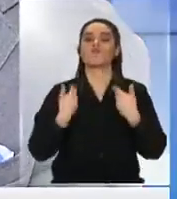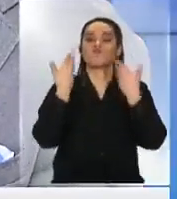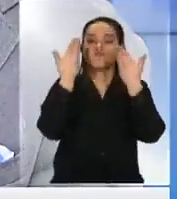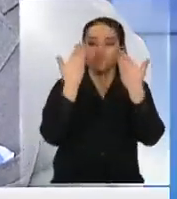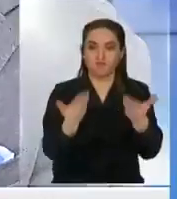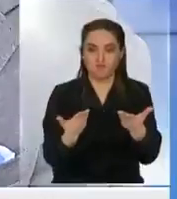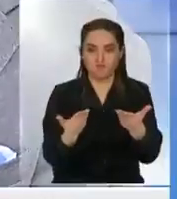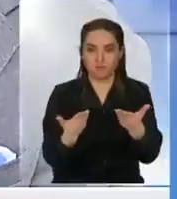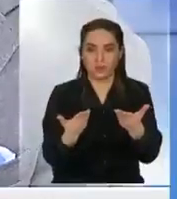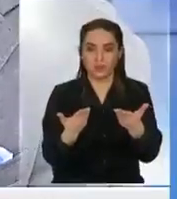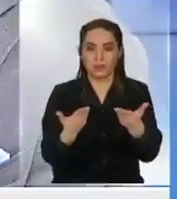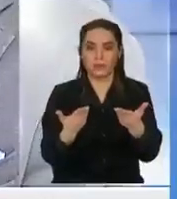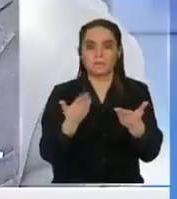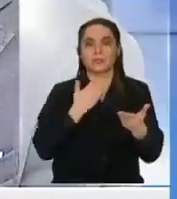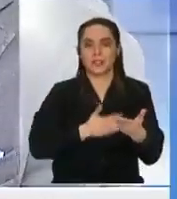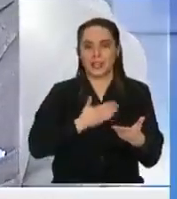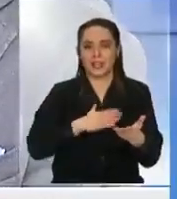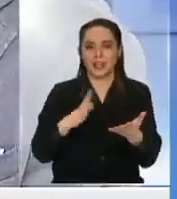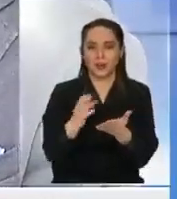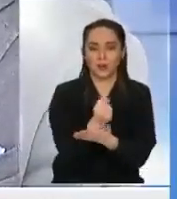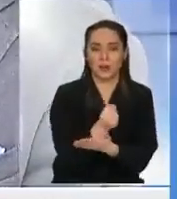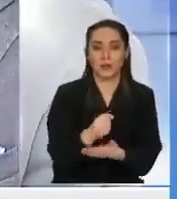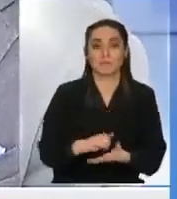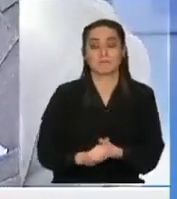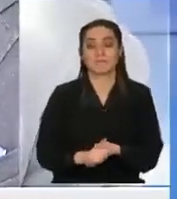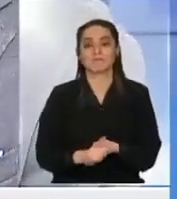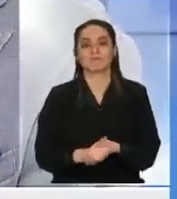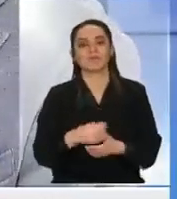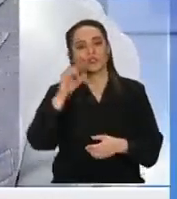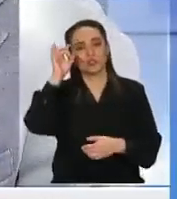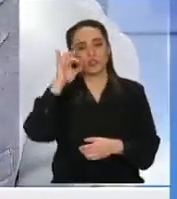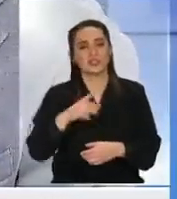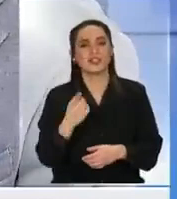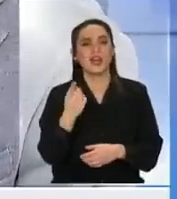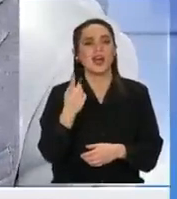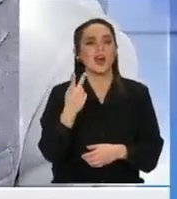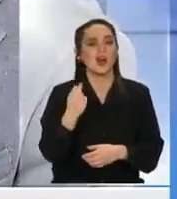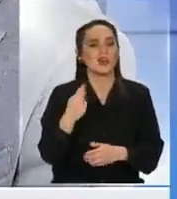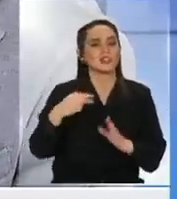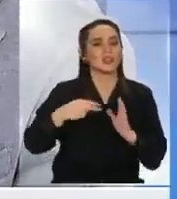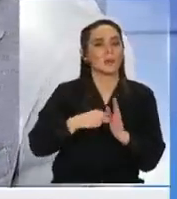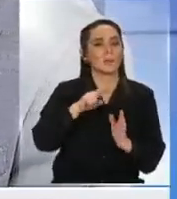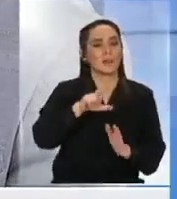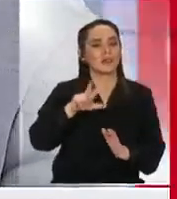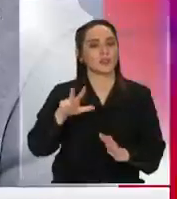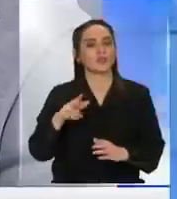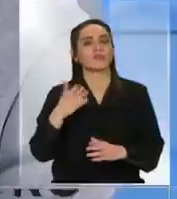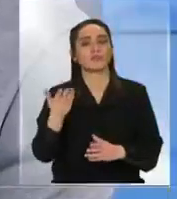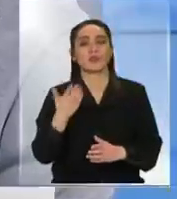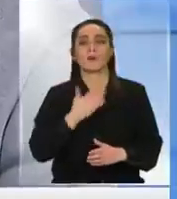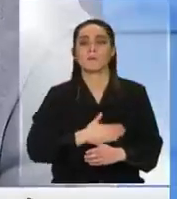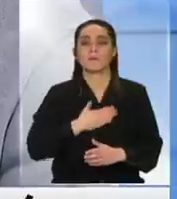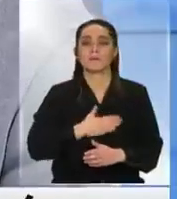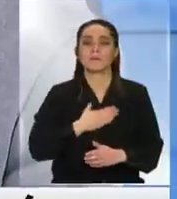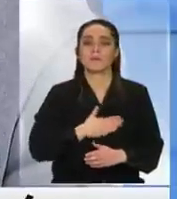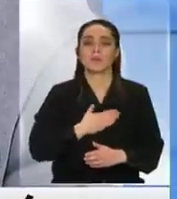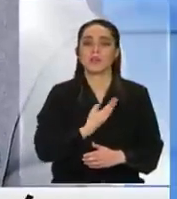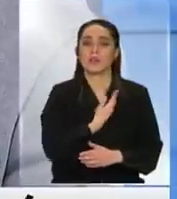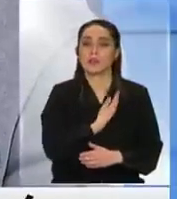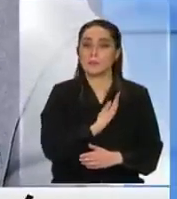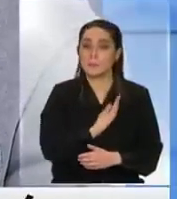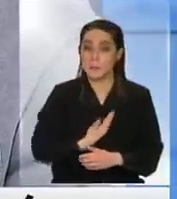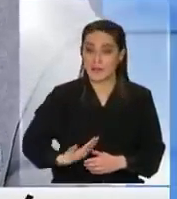los partidos déjame aprovechar te tengo 10 preguntas muy breves porque sé que tienes muchas cosas que hacer 11 con 28 elección presidencial con o sin reelección